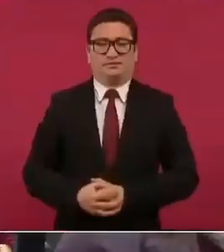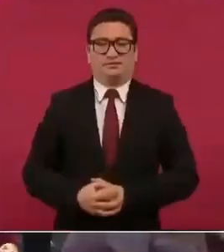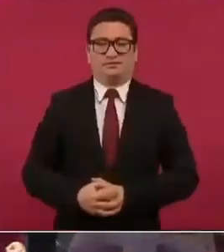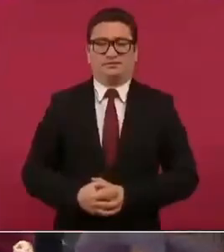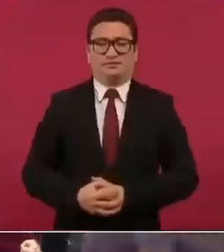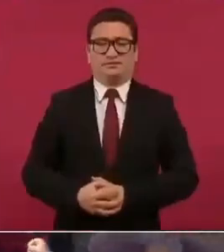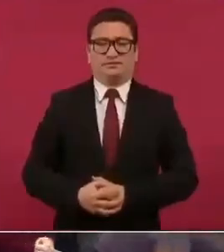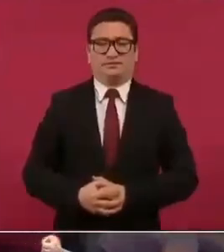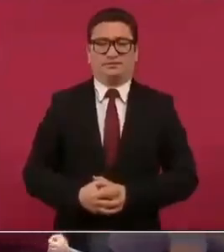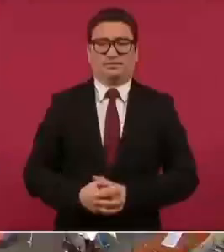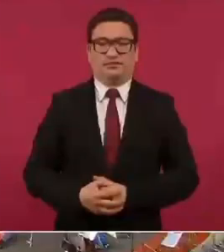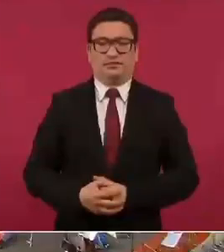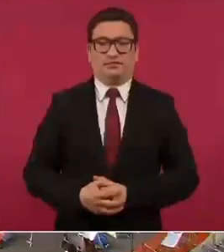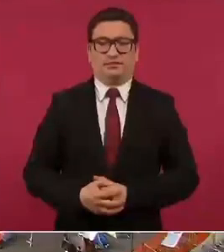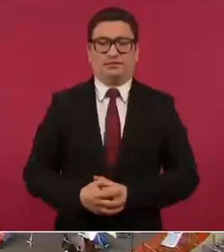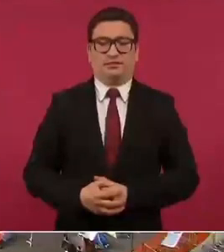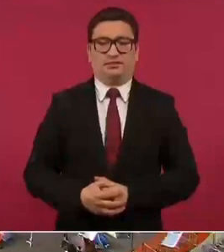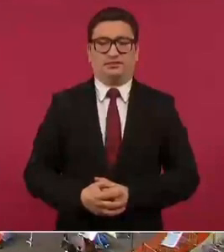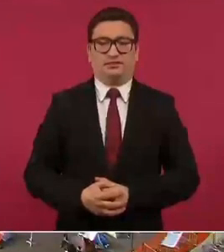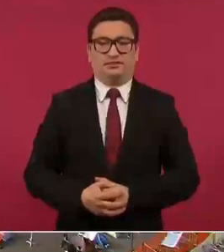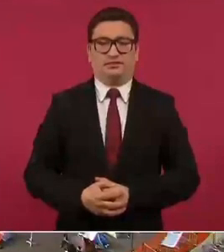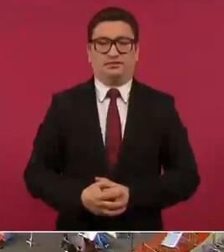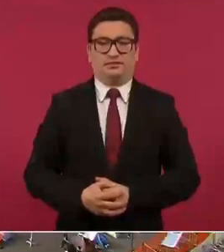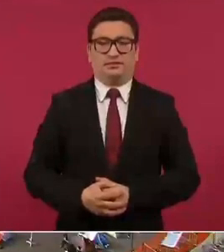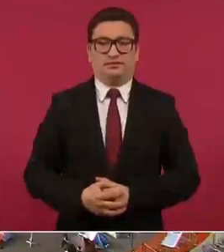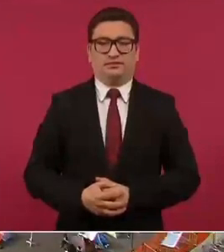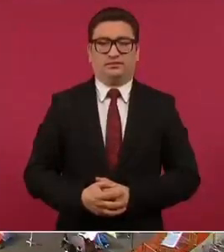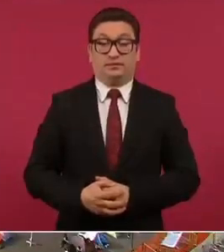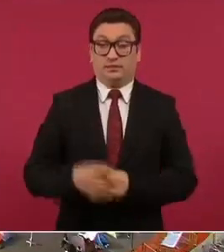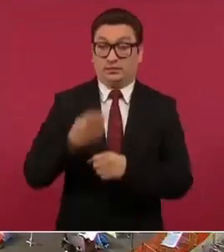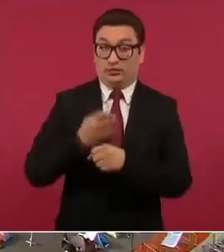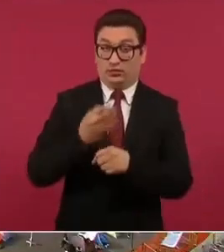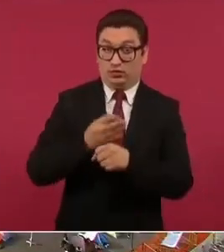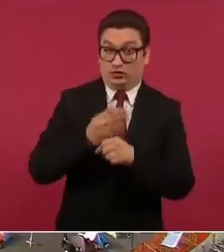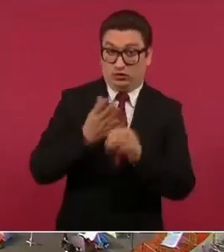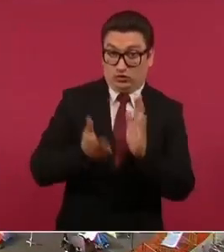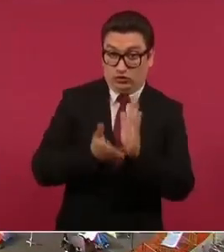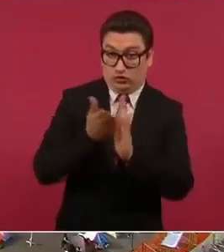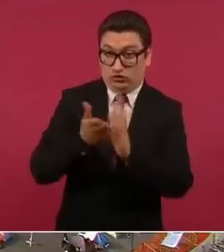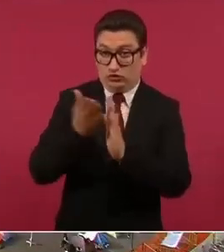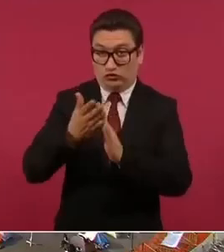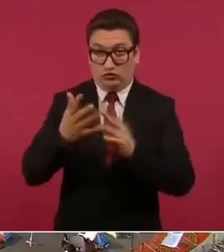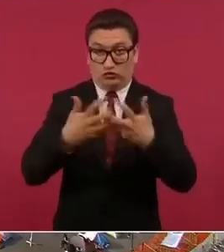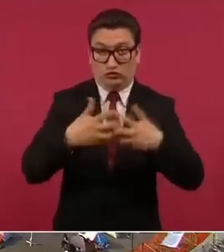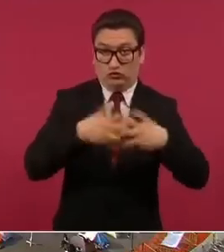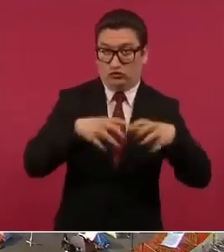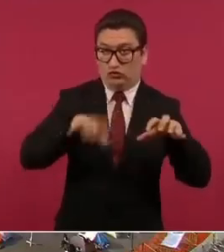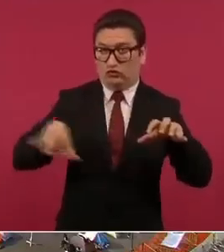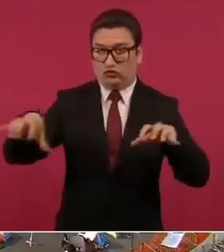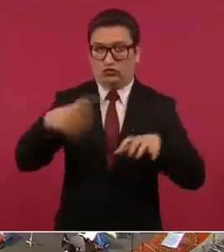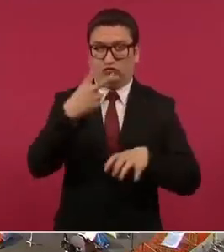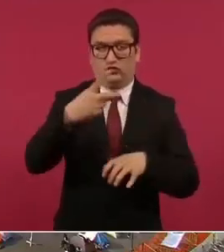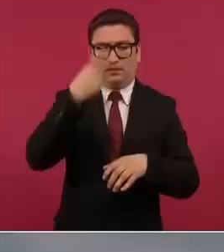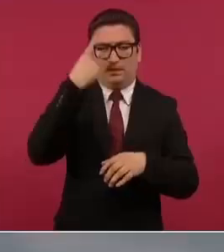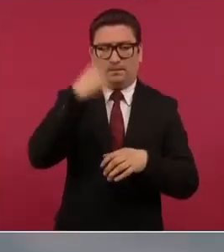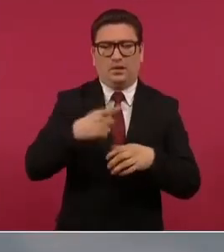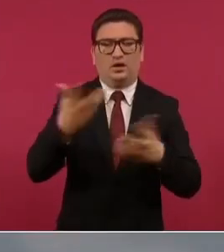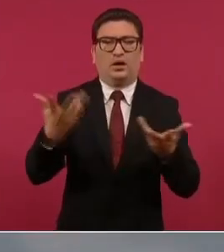están en construcción dos plantas coquizadoras para producir